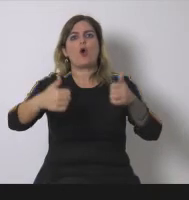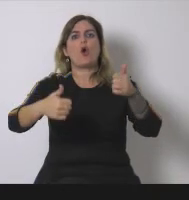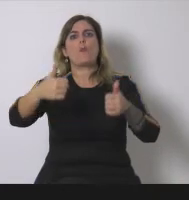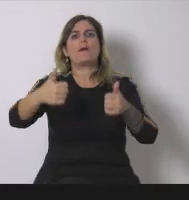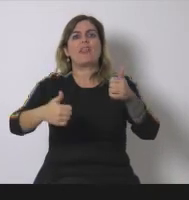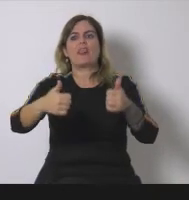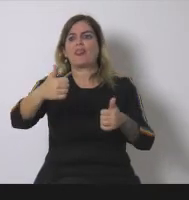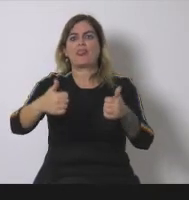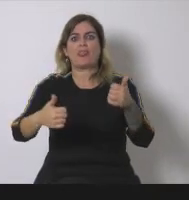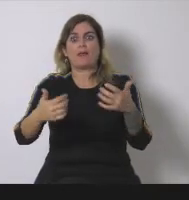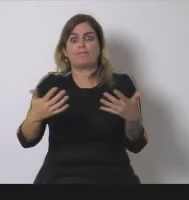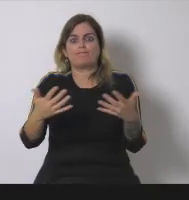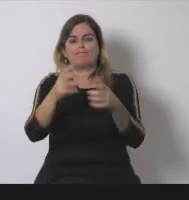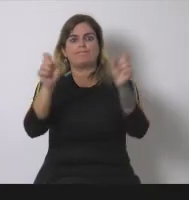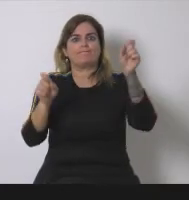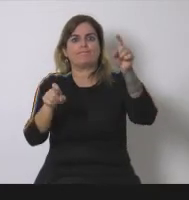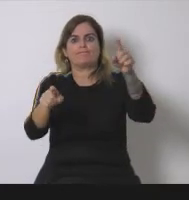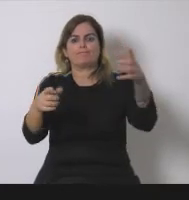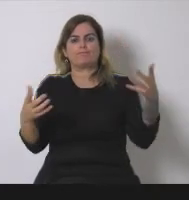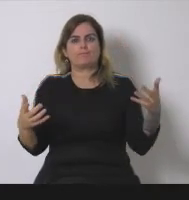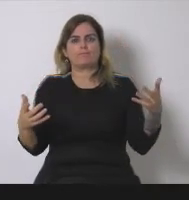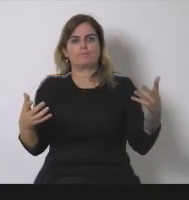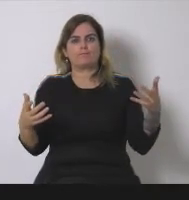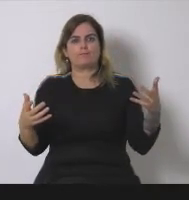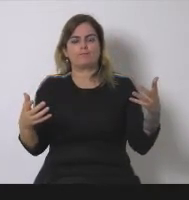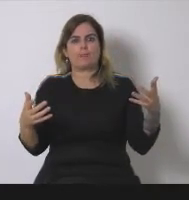consecuencias medioambientales en